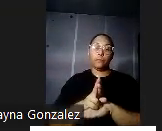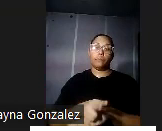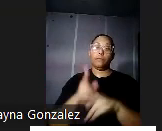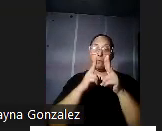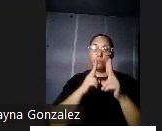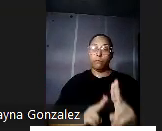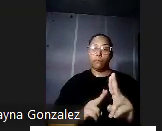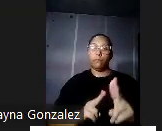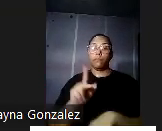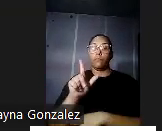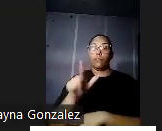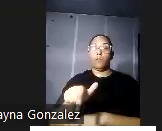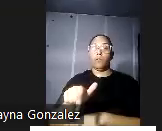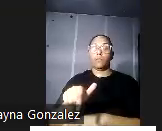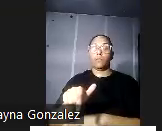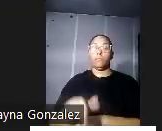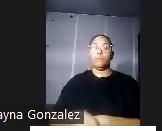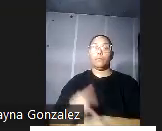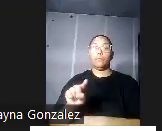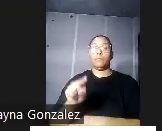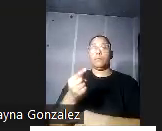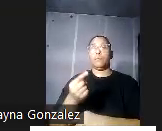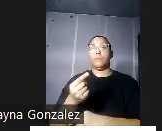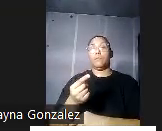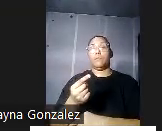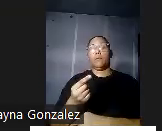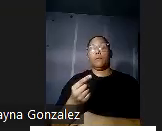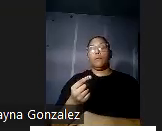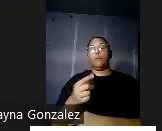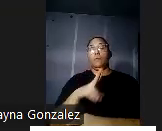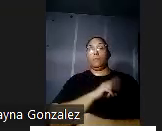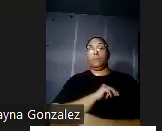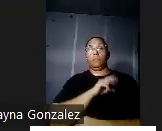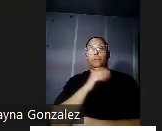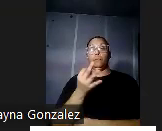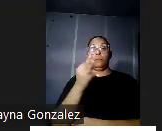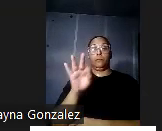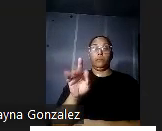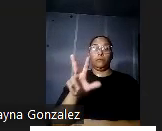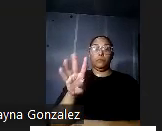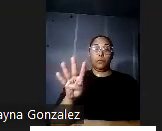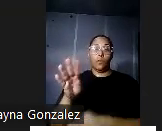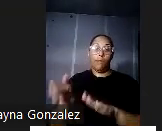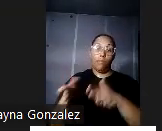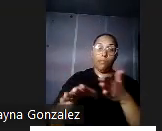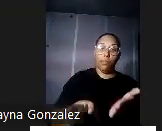posteriormente en el primer el primero de noviembre de 1934 fallece el doctor en